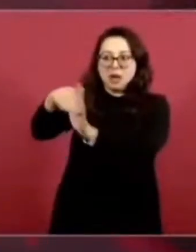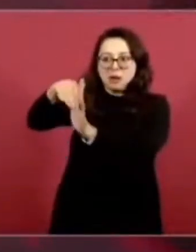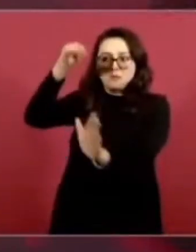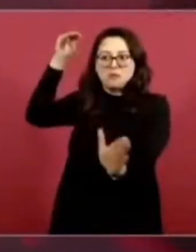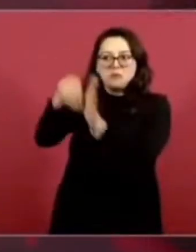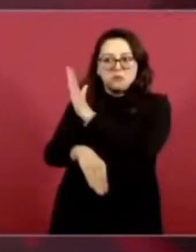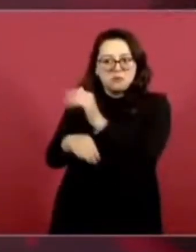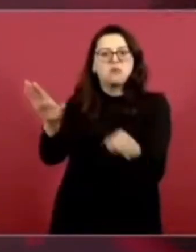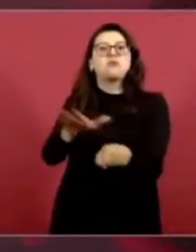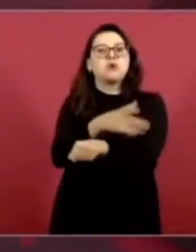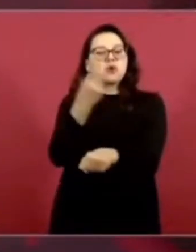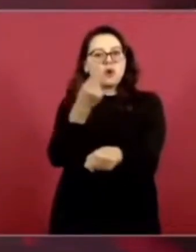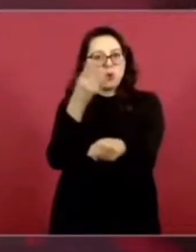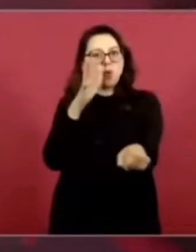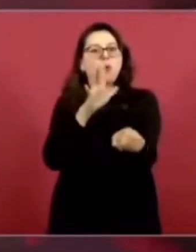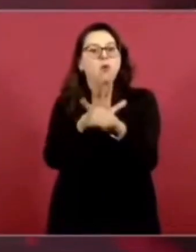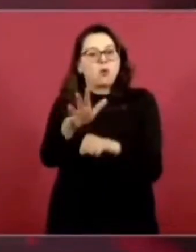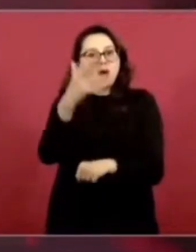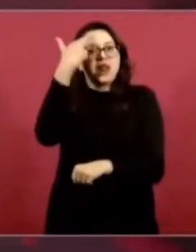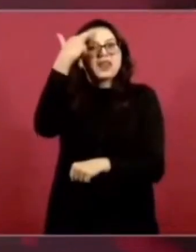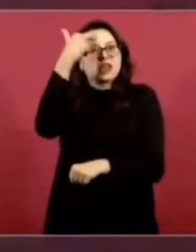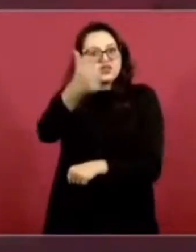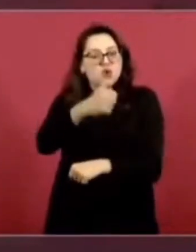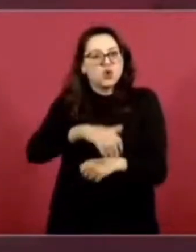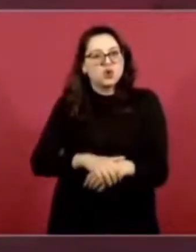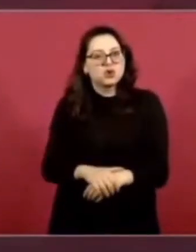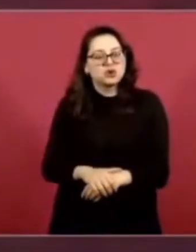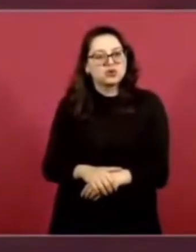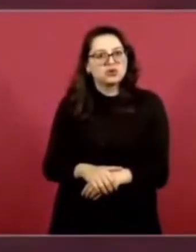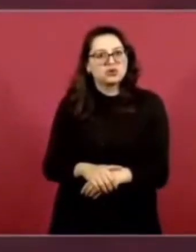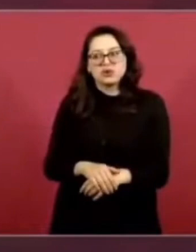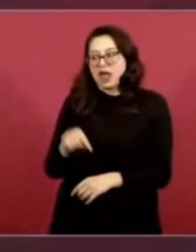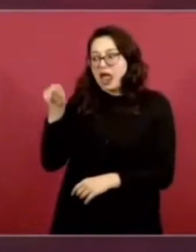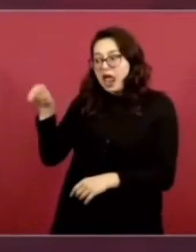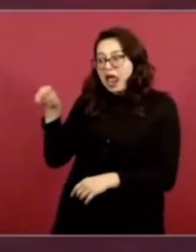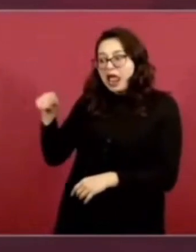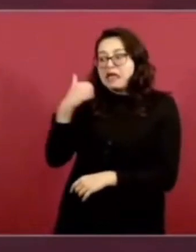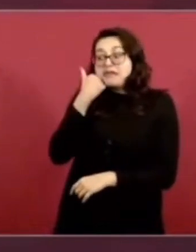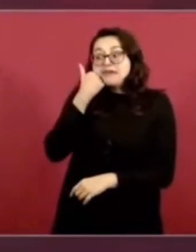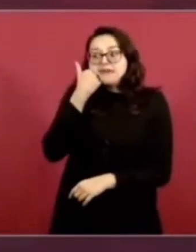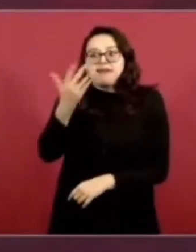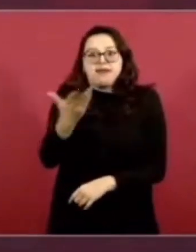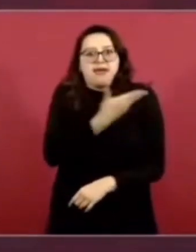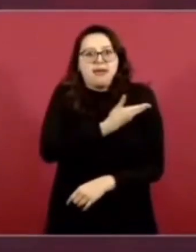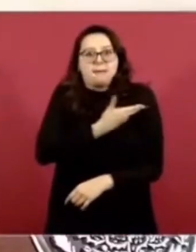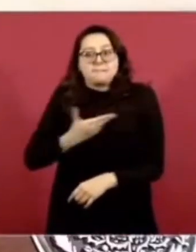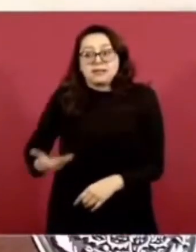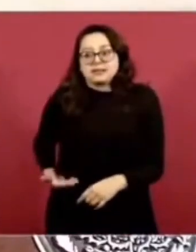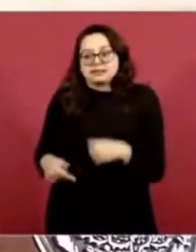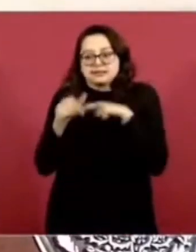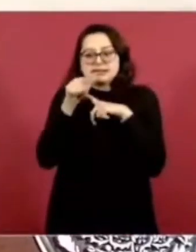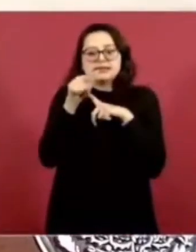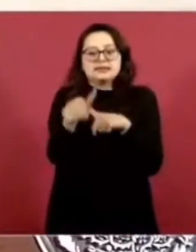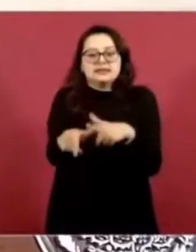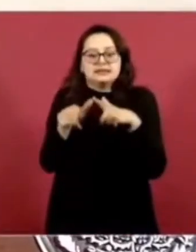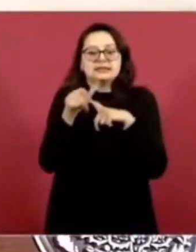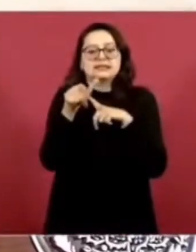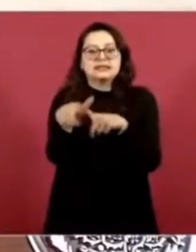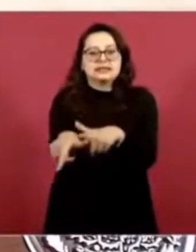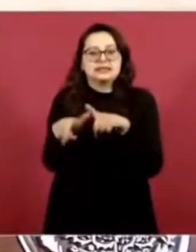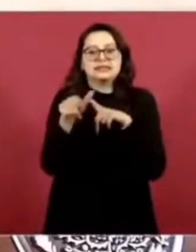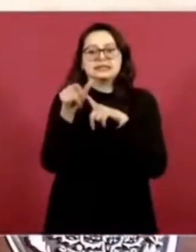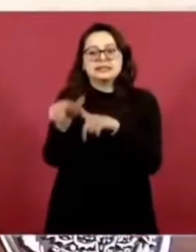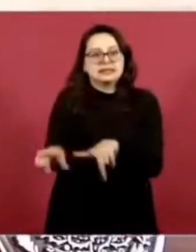lo religieran, con el beneplácito del